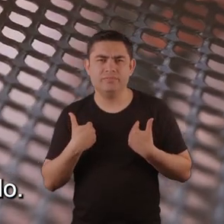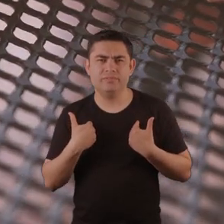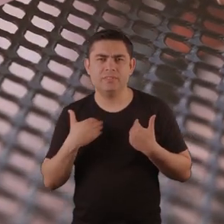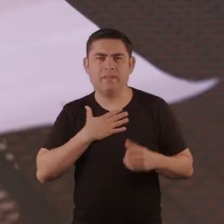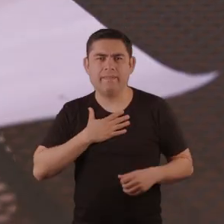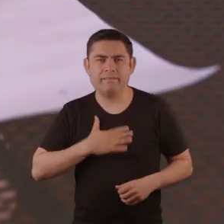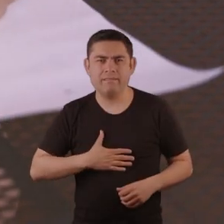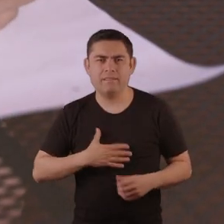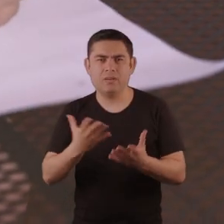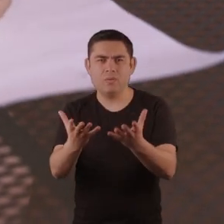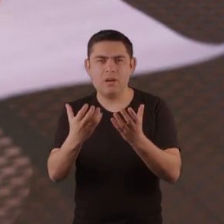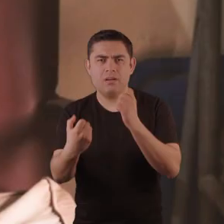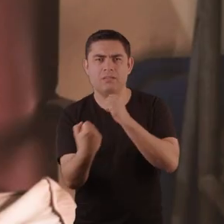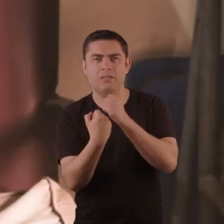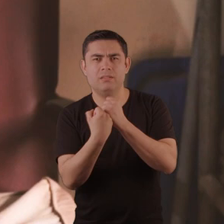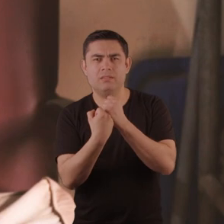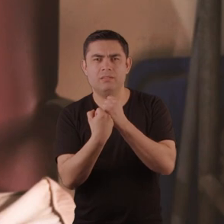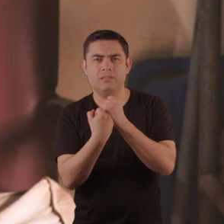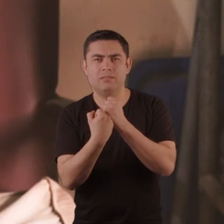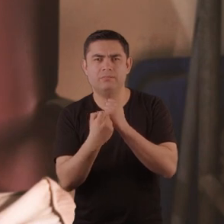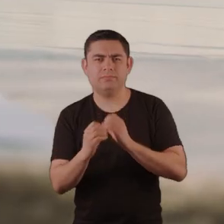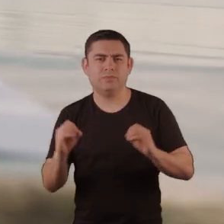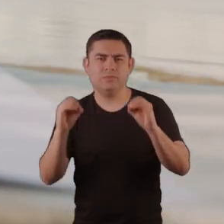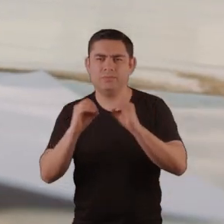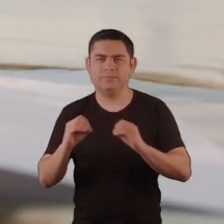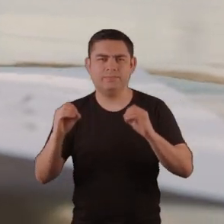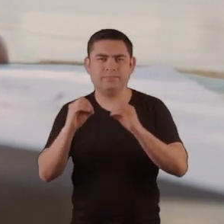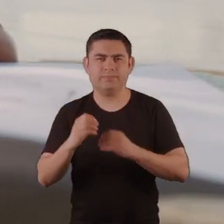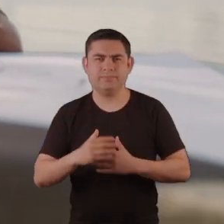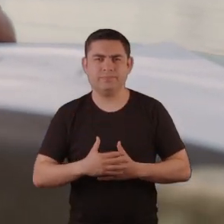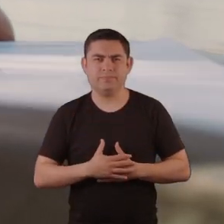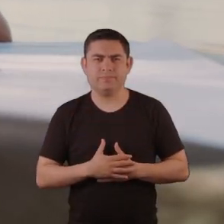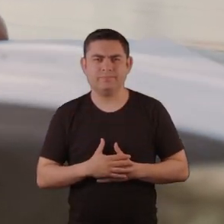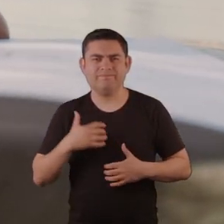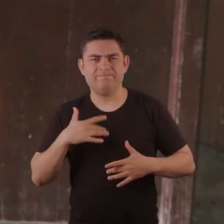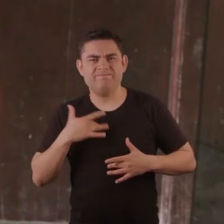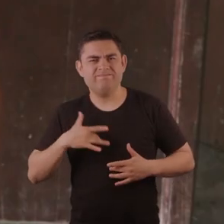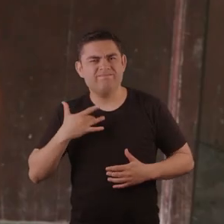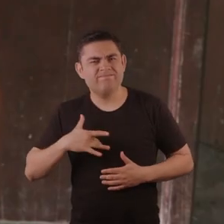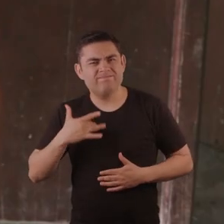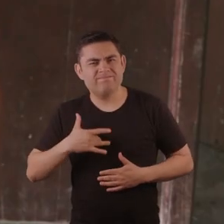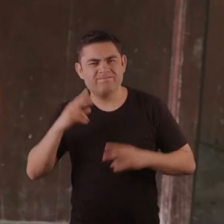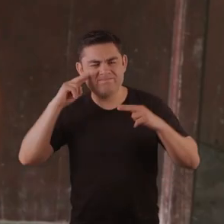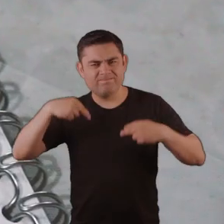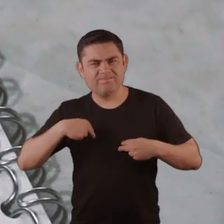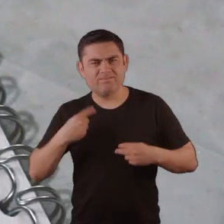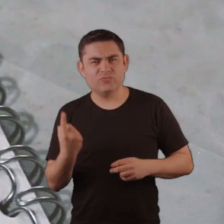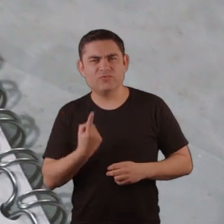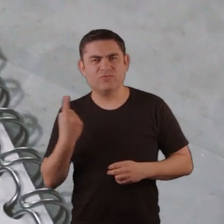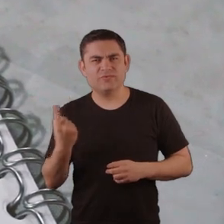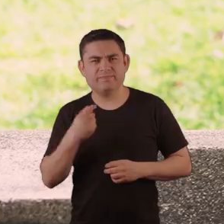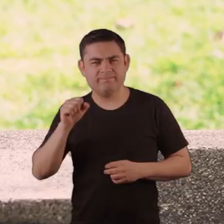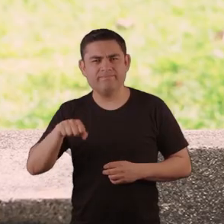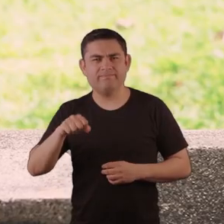caminando. Pero no, de repente, con algún apoyo, ¿no? Se siente uno como, como solo.